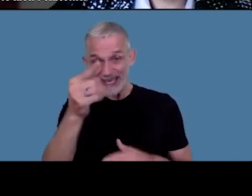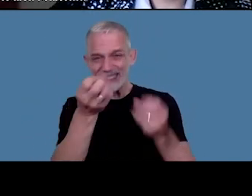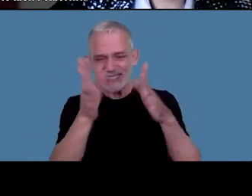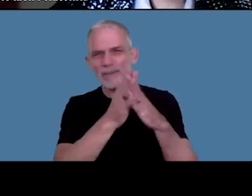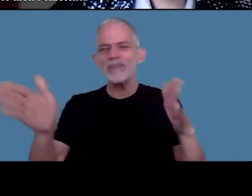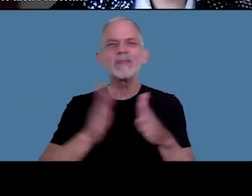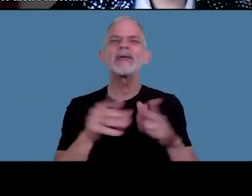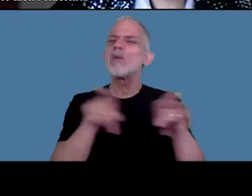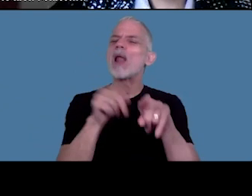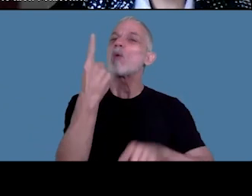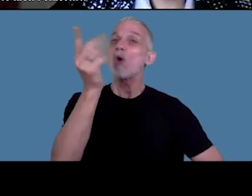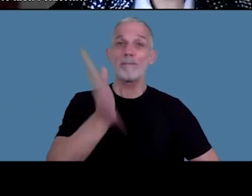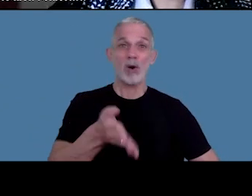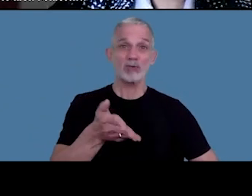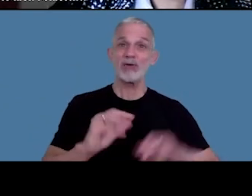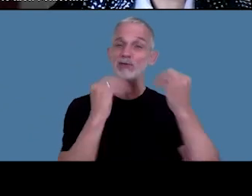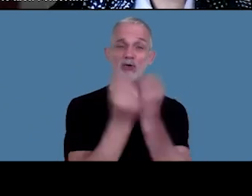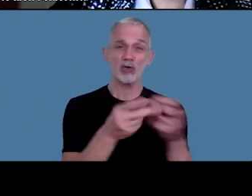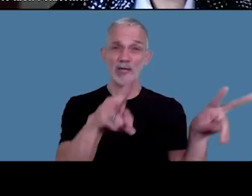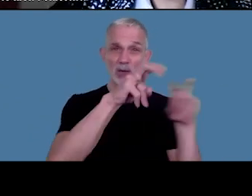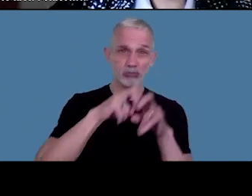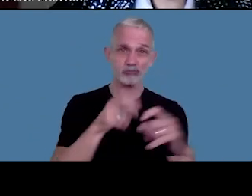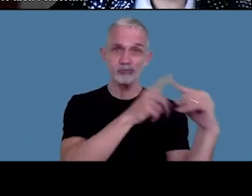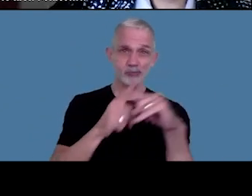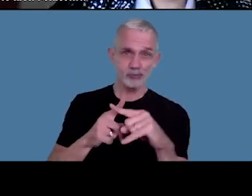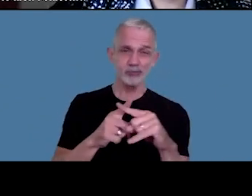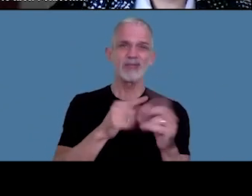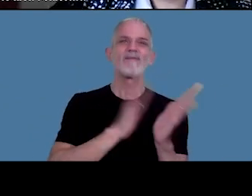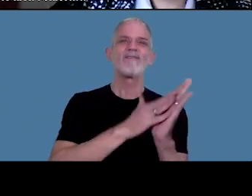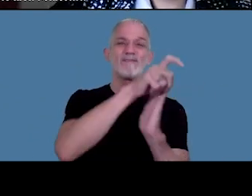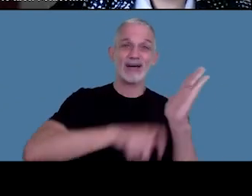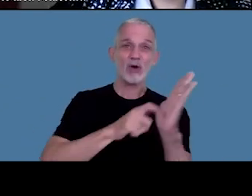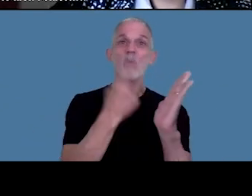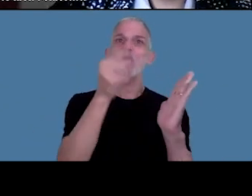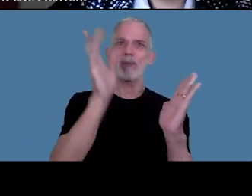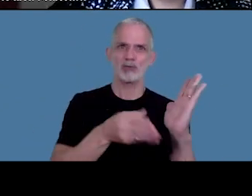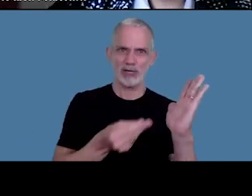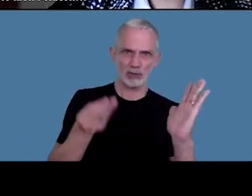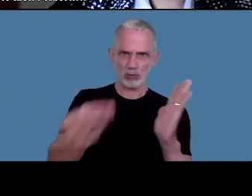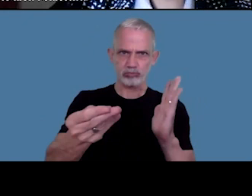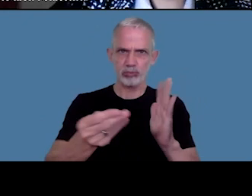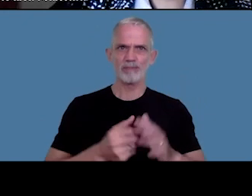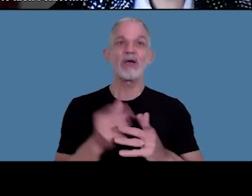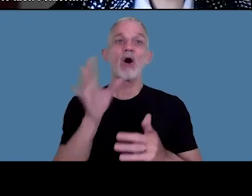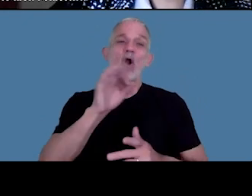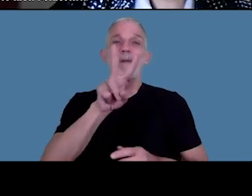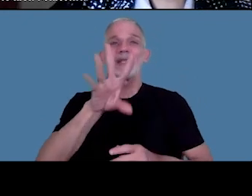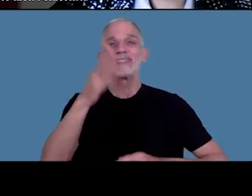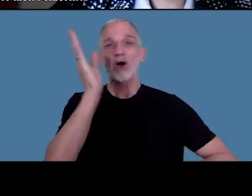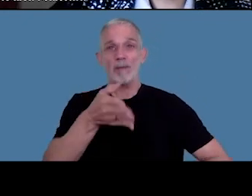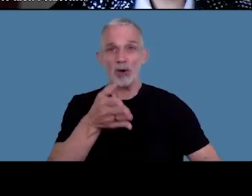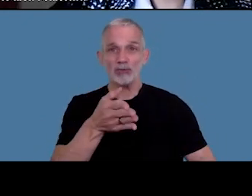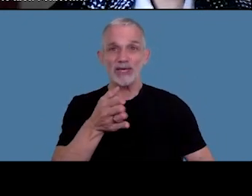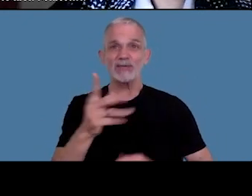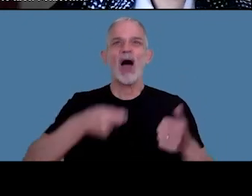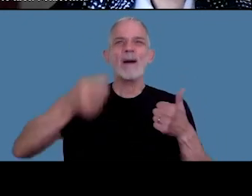1% del total de las operaciones facturadas durante el mes o el 25% del